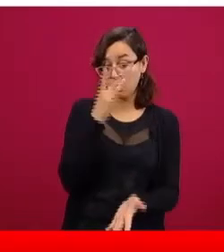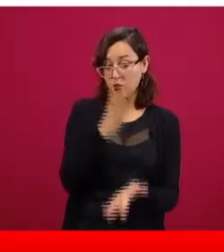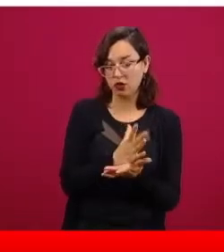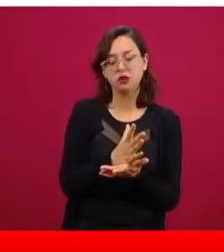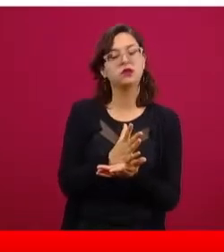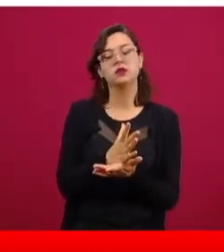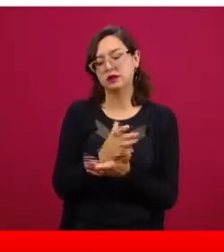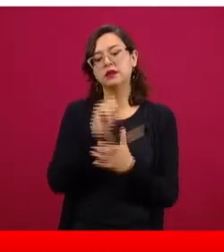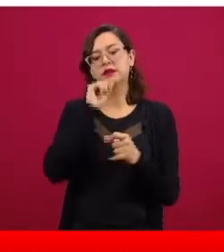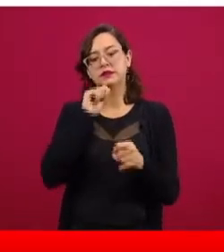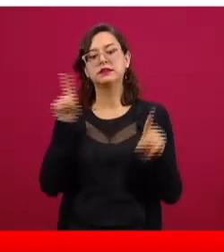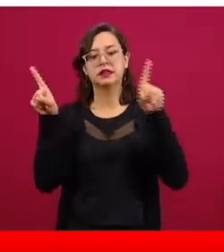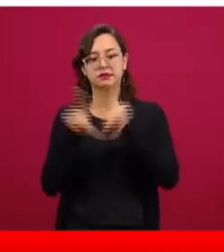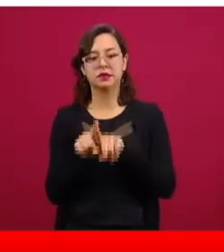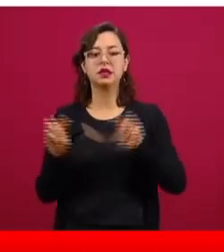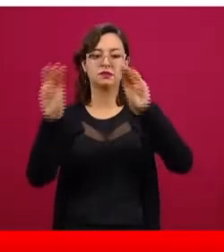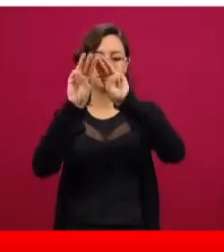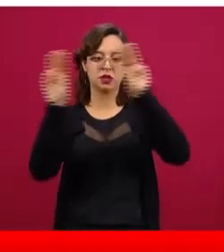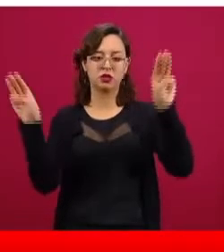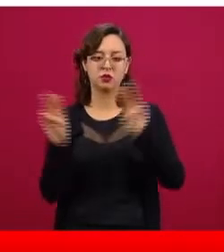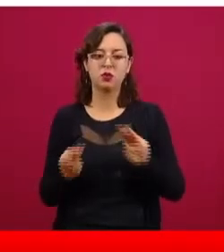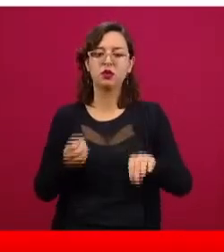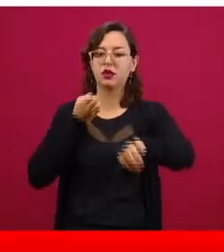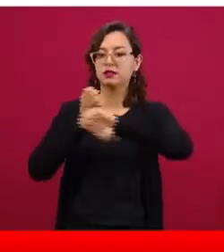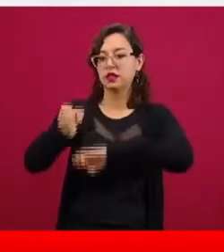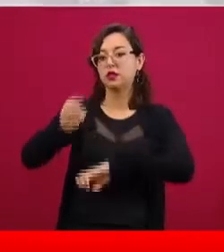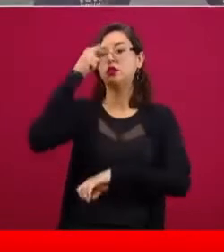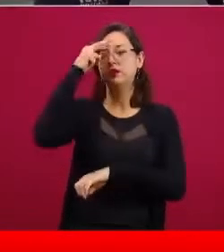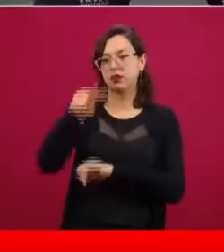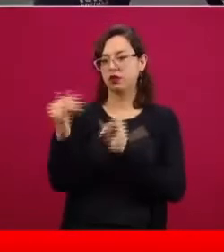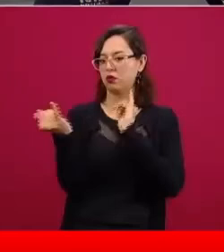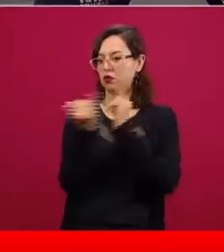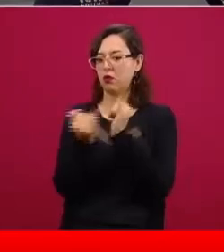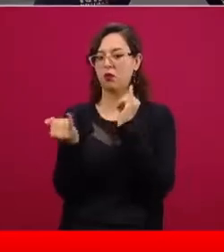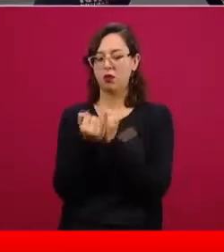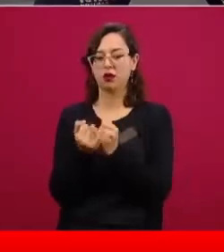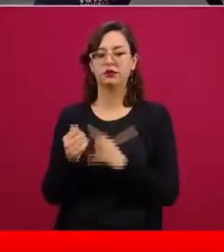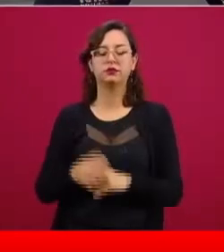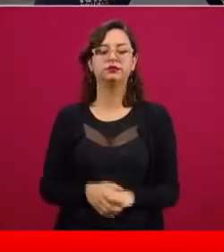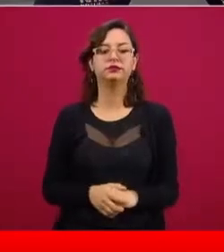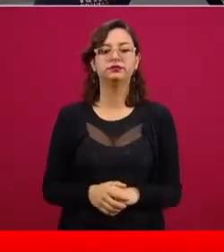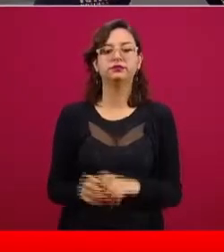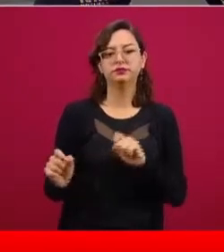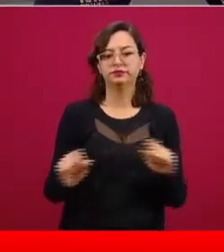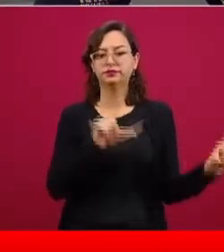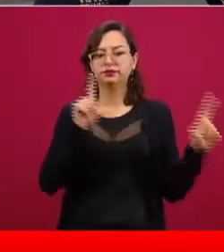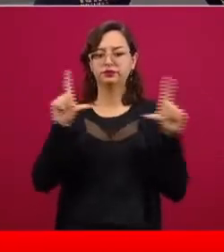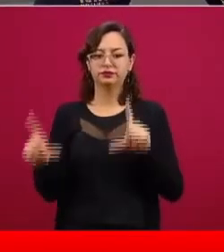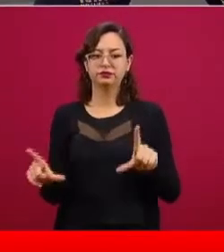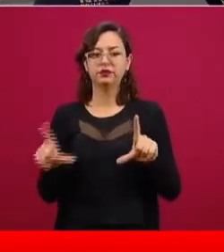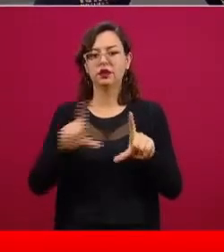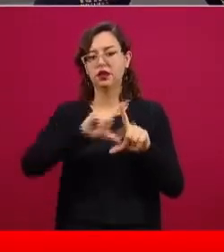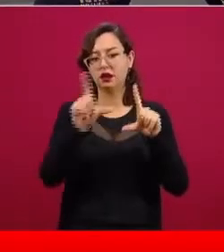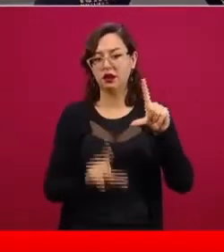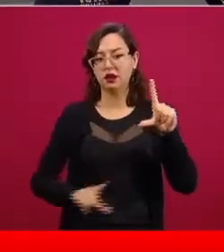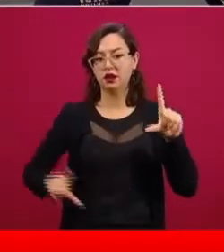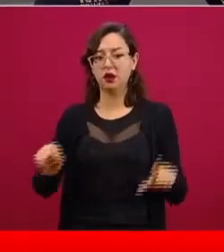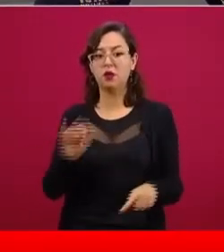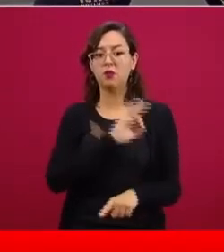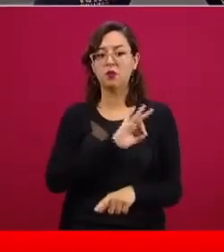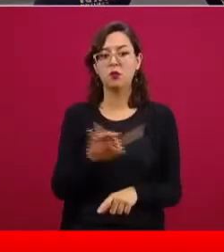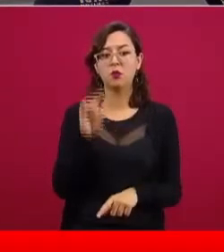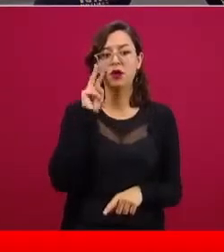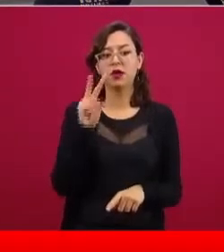a los municipios conurbados en el Estado de México. La siguiente, se ve precisamente este patrón de